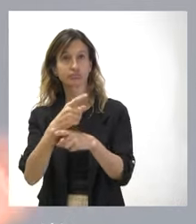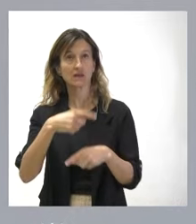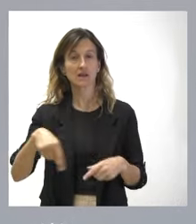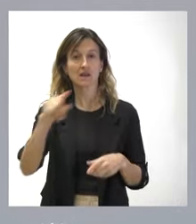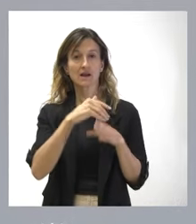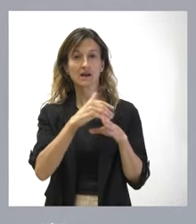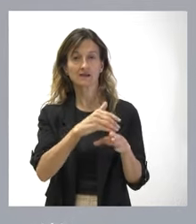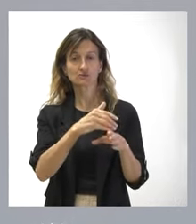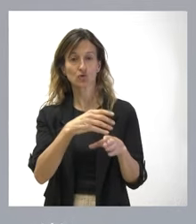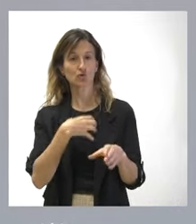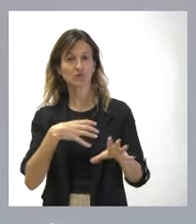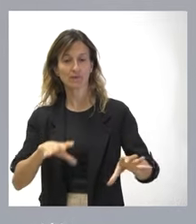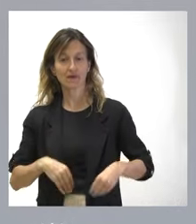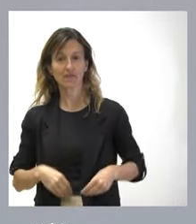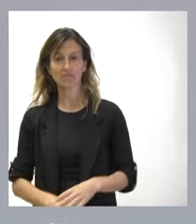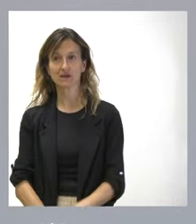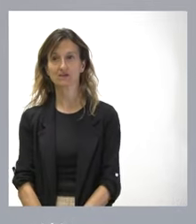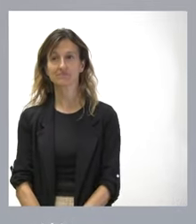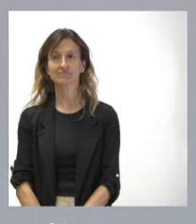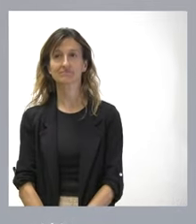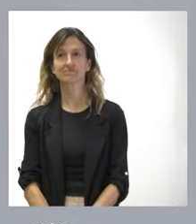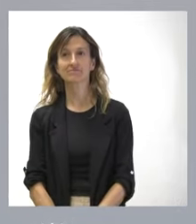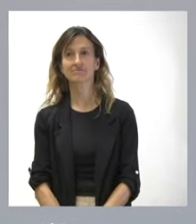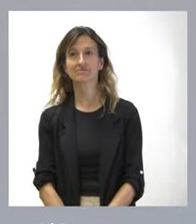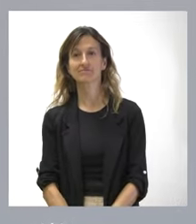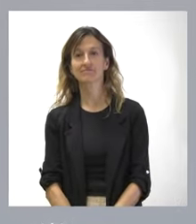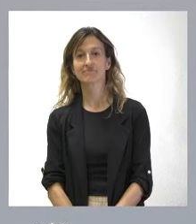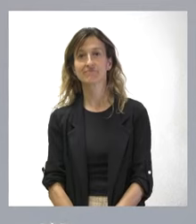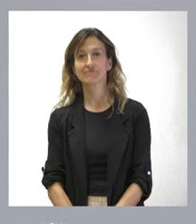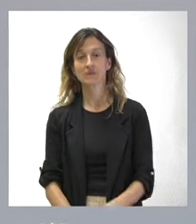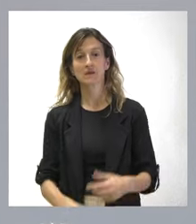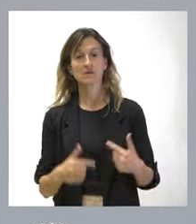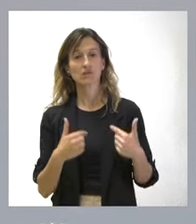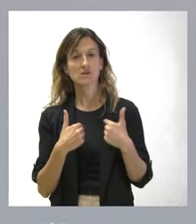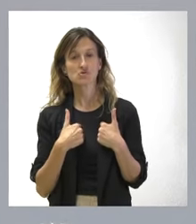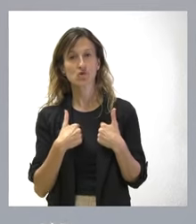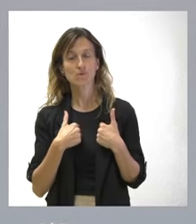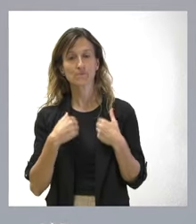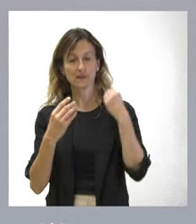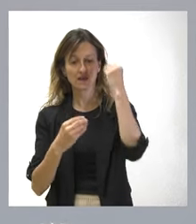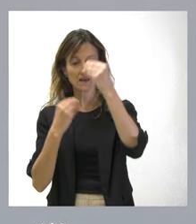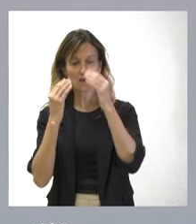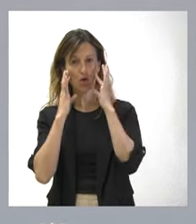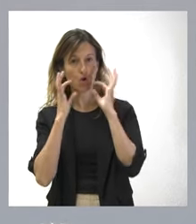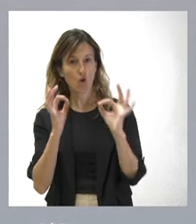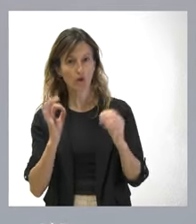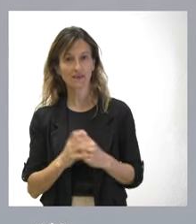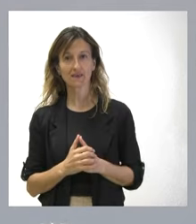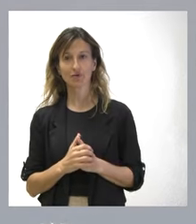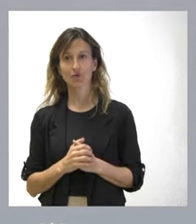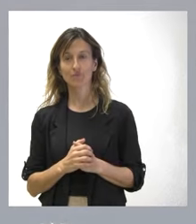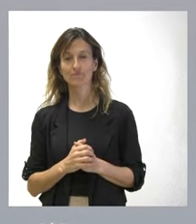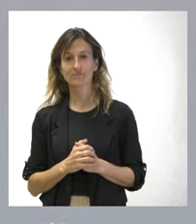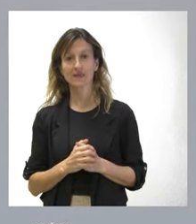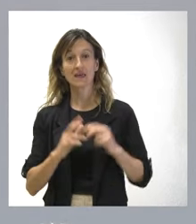Esto no lo podemos aceptar y, por tanto, nosotros tenemos un punto de partida que creo que sería razonable, que en la